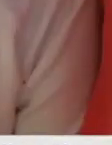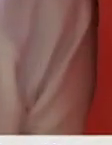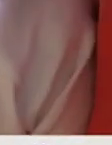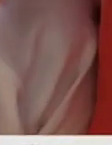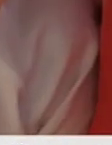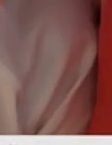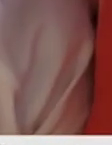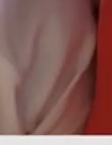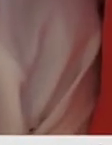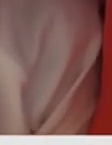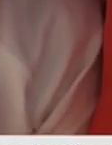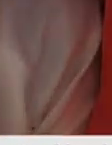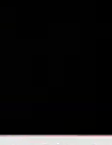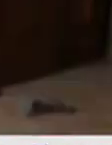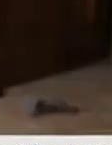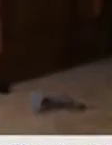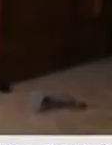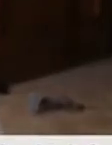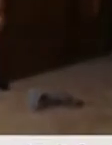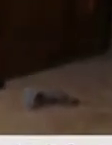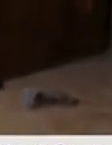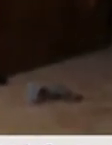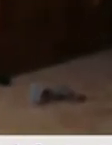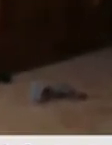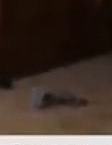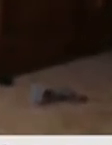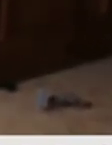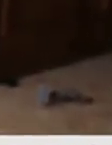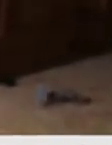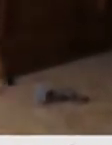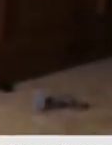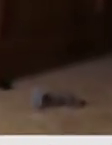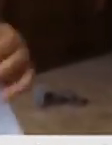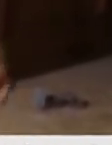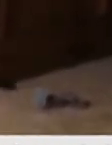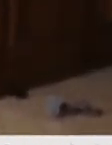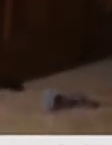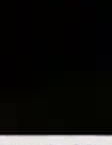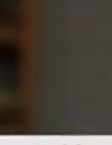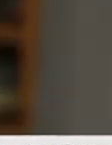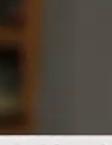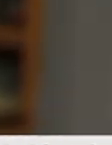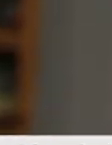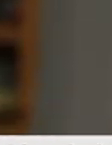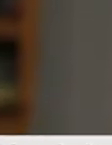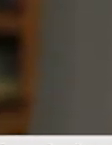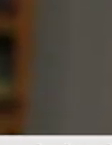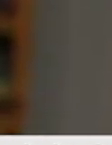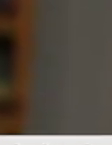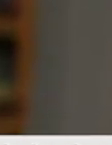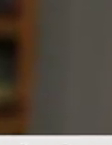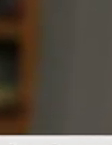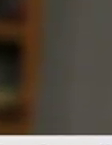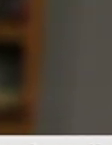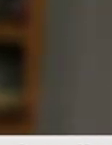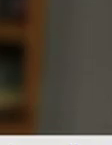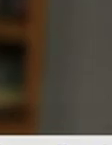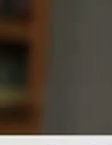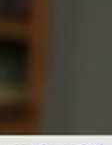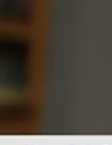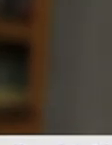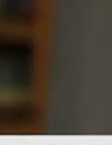bichísimo falso rey del más allá y se va a enfadar tan